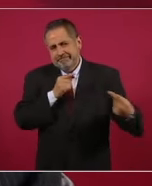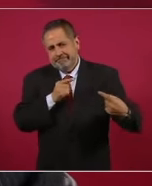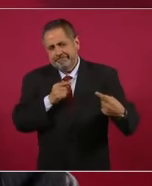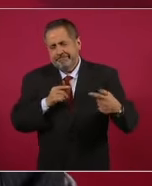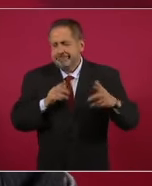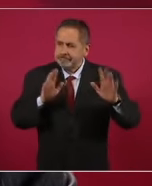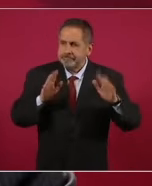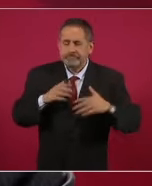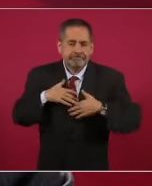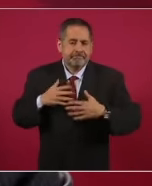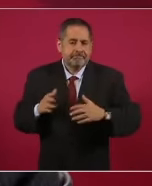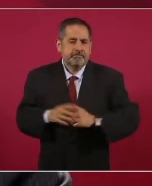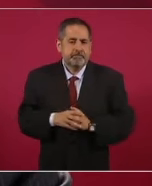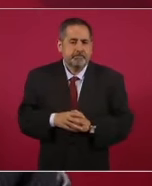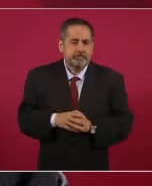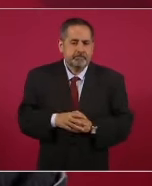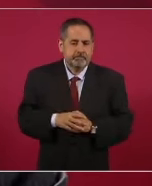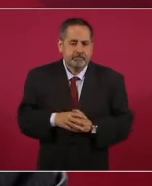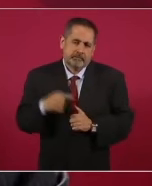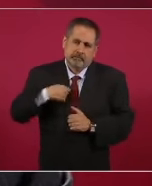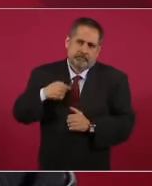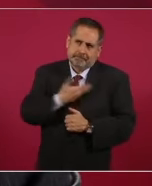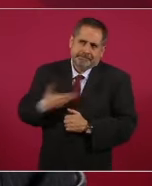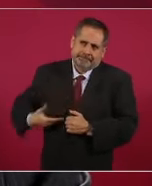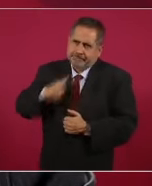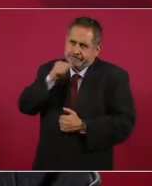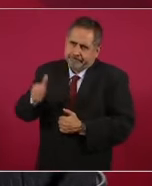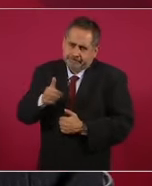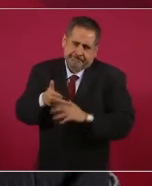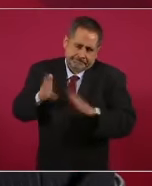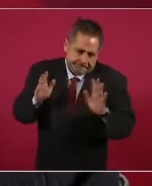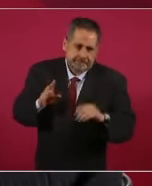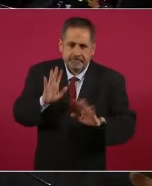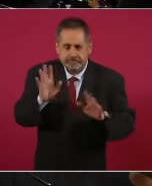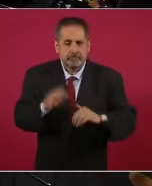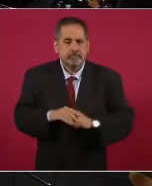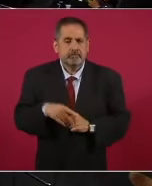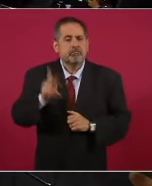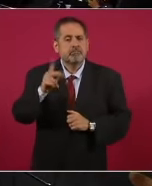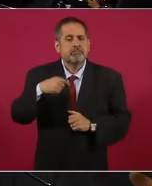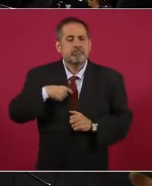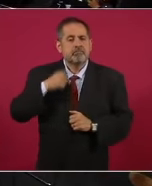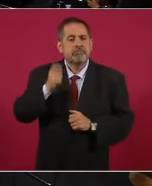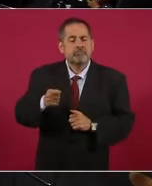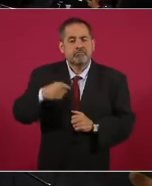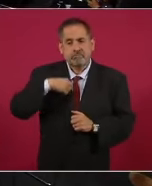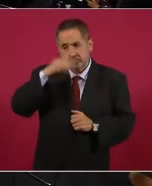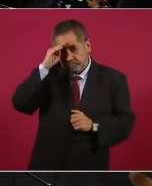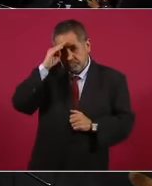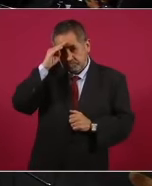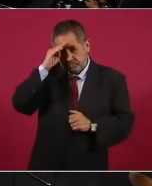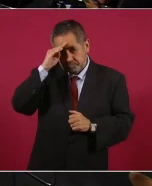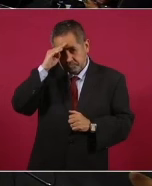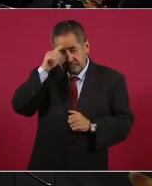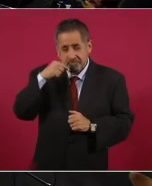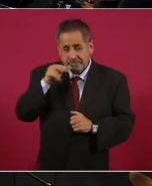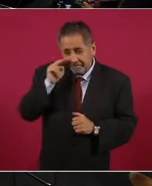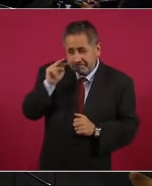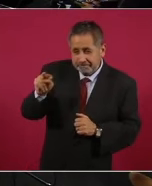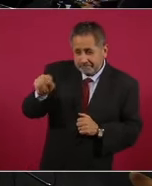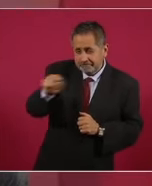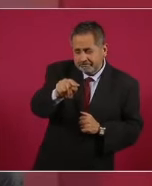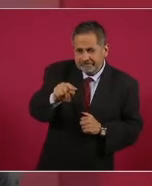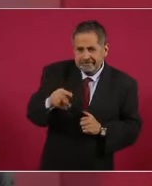bueno, no estaría aquí, pero cuando enfrento estos desafíos